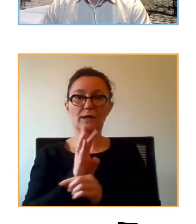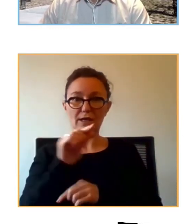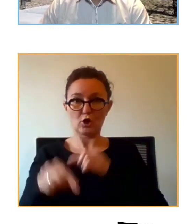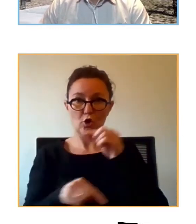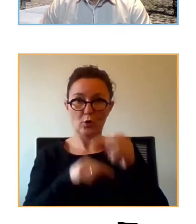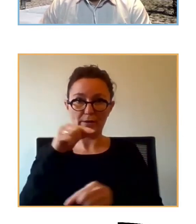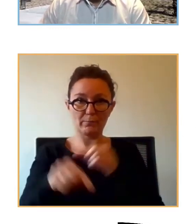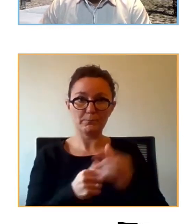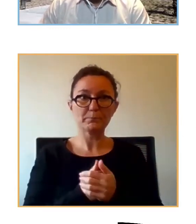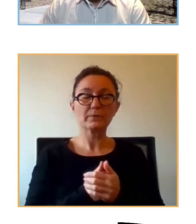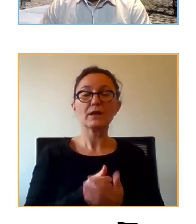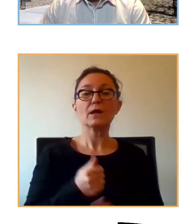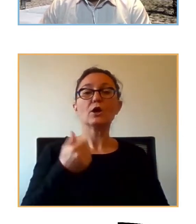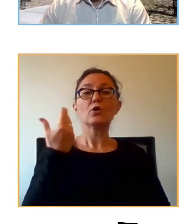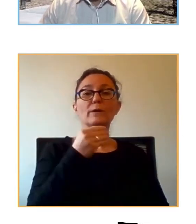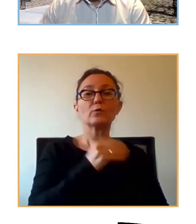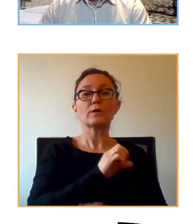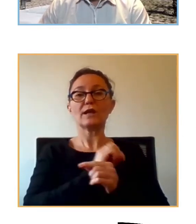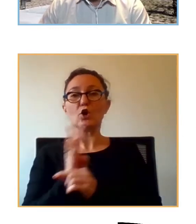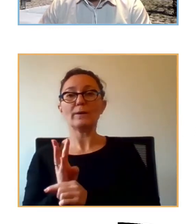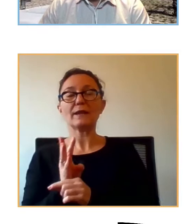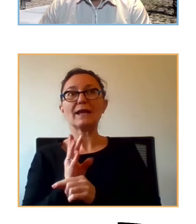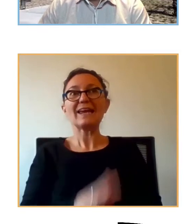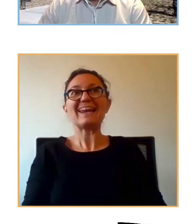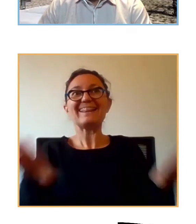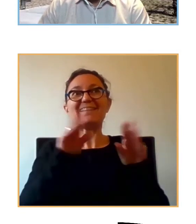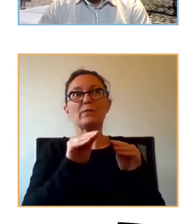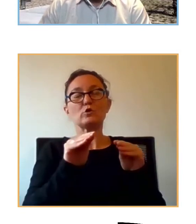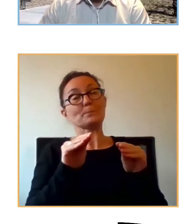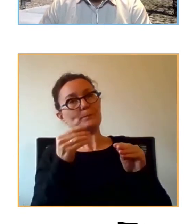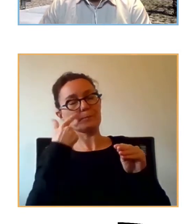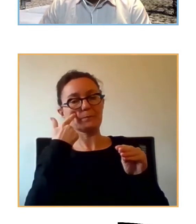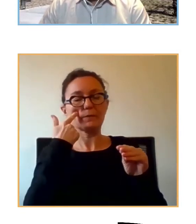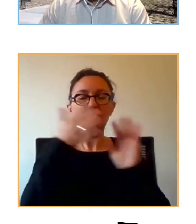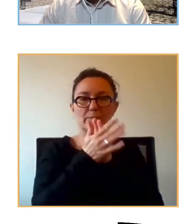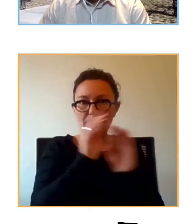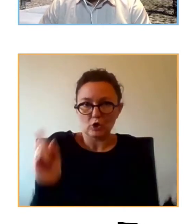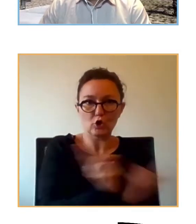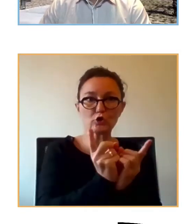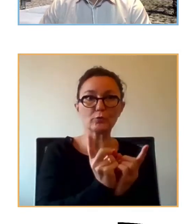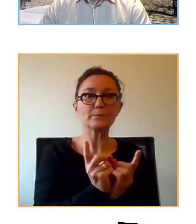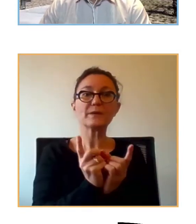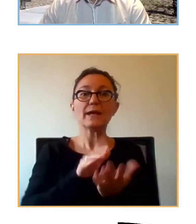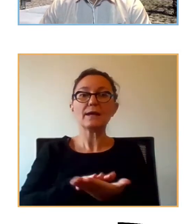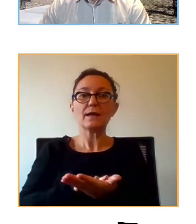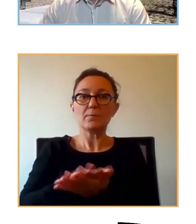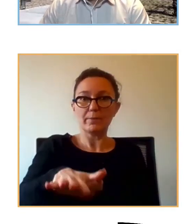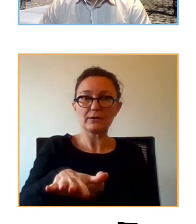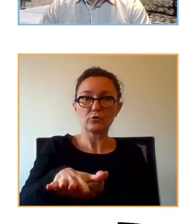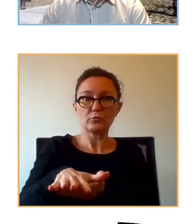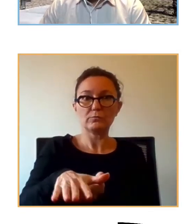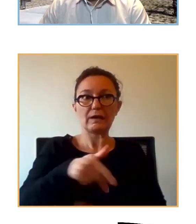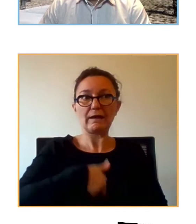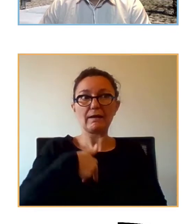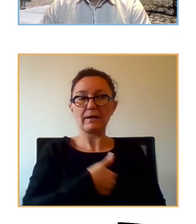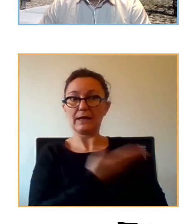que entendemos por juventud y COVID-19 bueno que entendemos una pincelada y luego el impacto general el